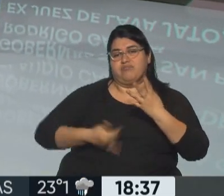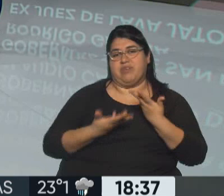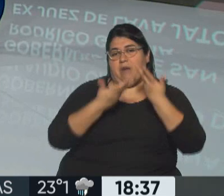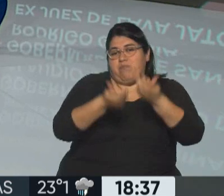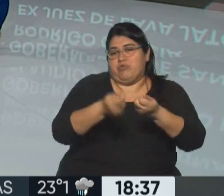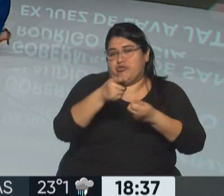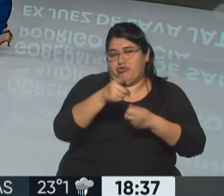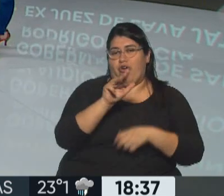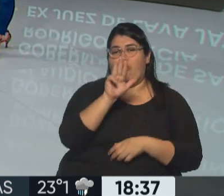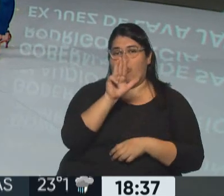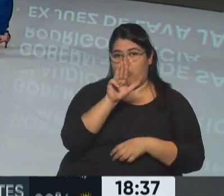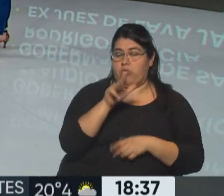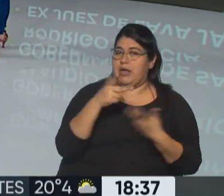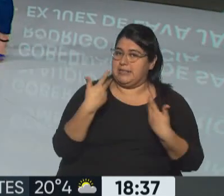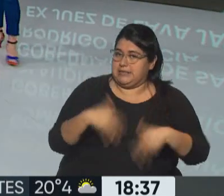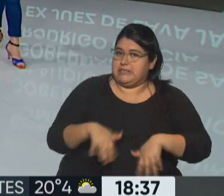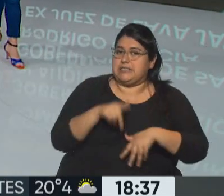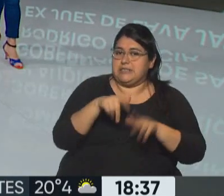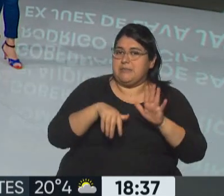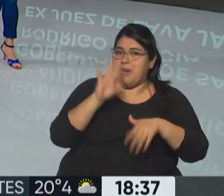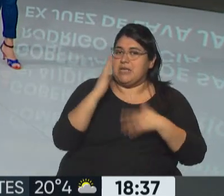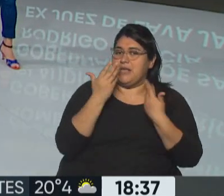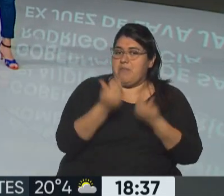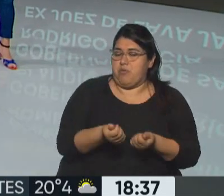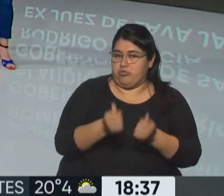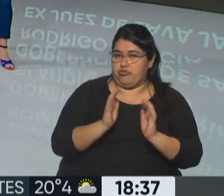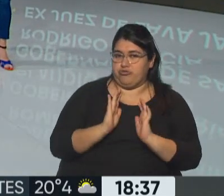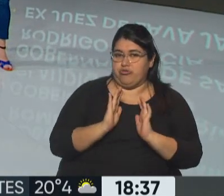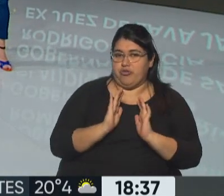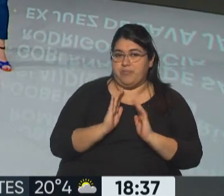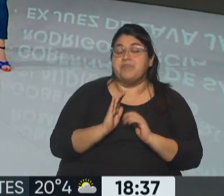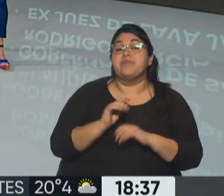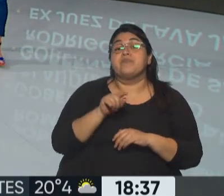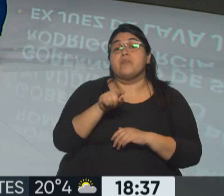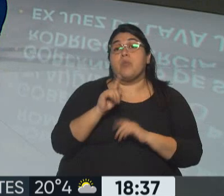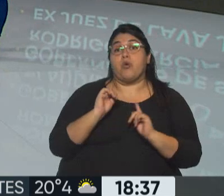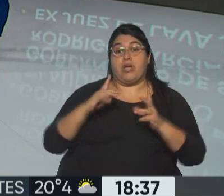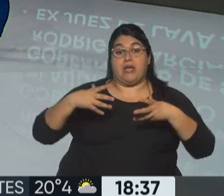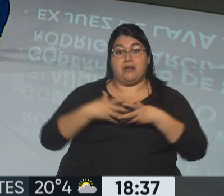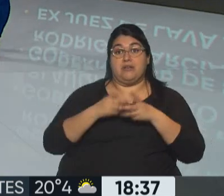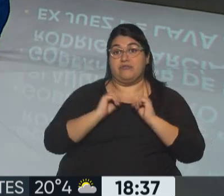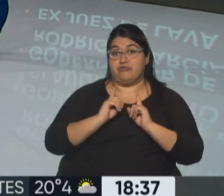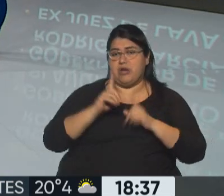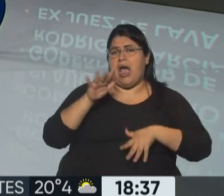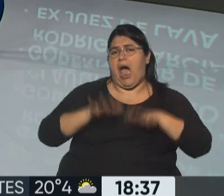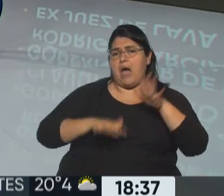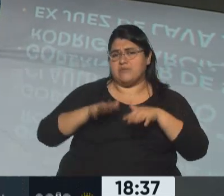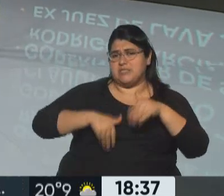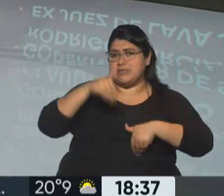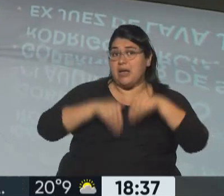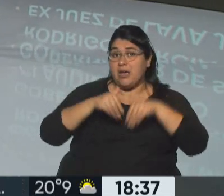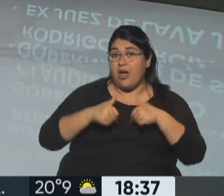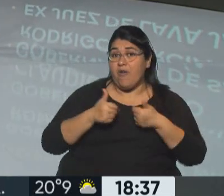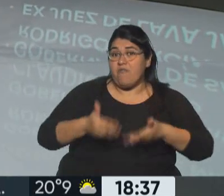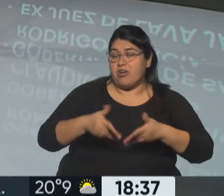a Lula, lo cual es un respaldo grandísimo, porque si su electorado, digamos, lo sostiene, sabemos que muchas veces se pronuncian los candidatos